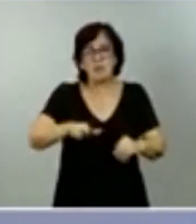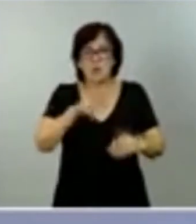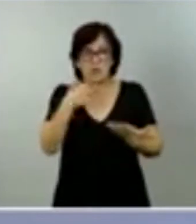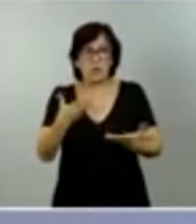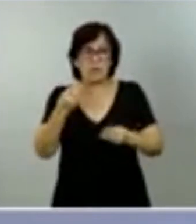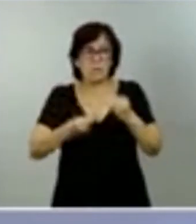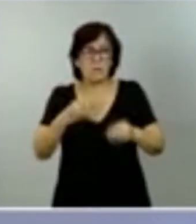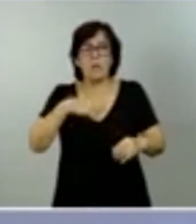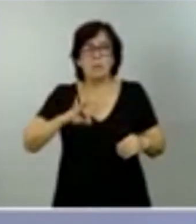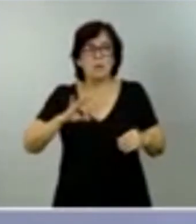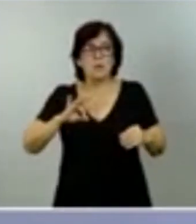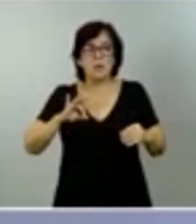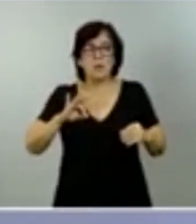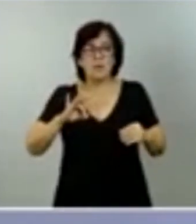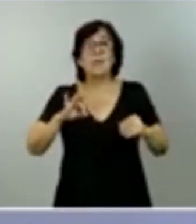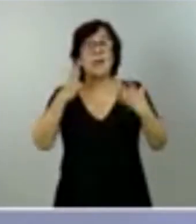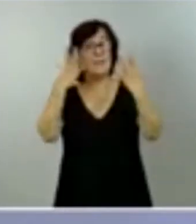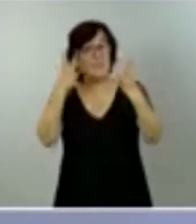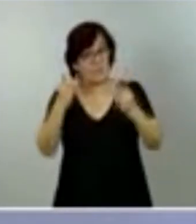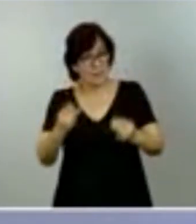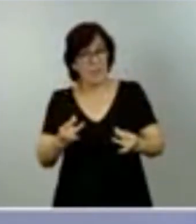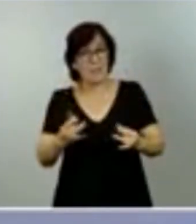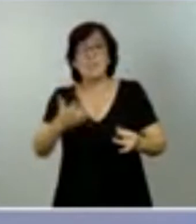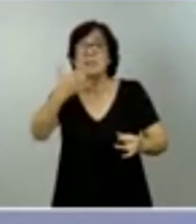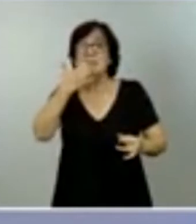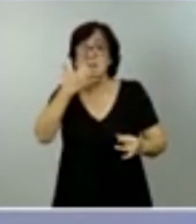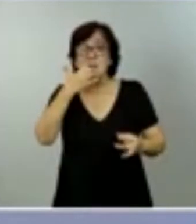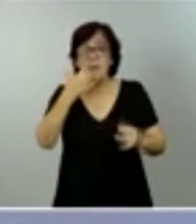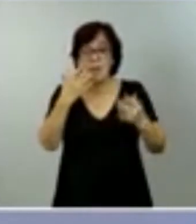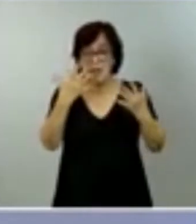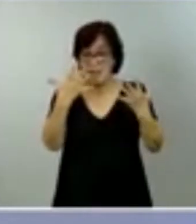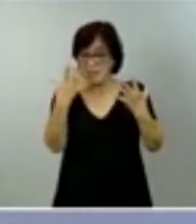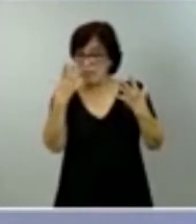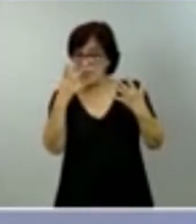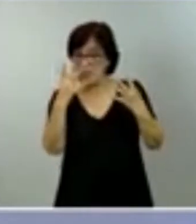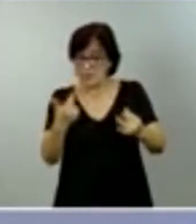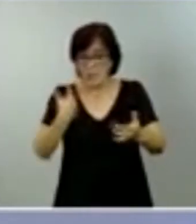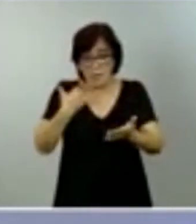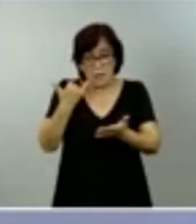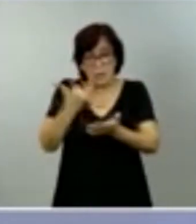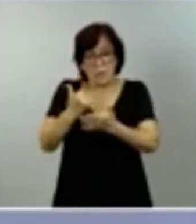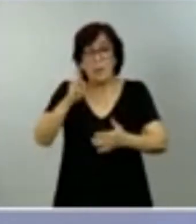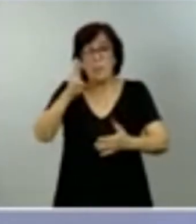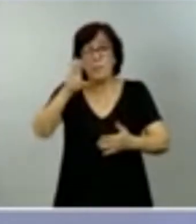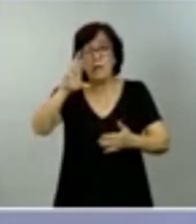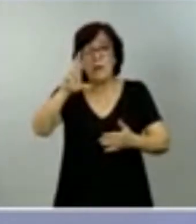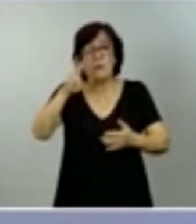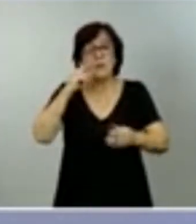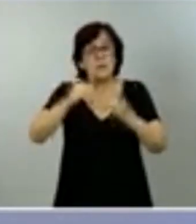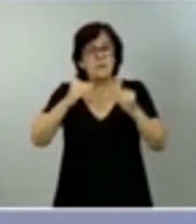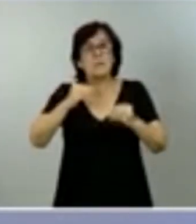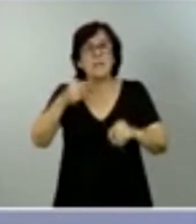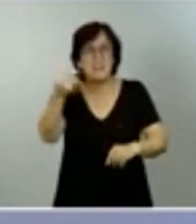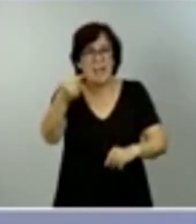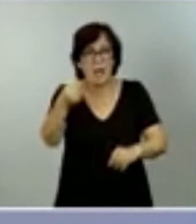se puede reducir la cuarentena a 10 días si en el décimo día hay una PCR, se les hace una PCR y esta sale negativa. Y lo que se está